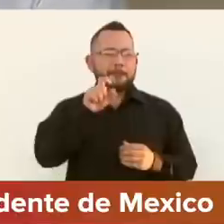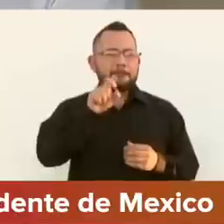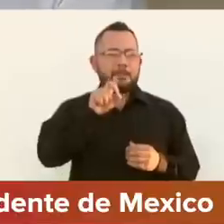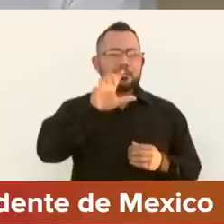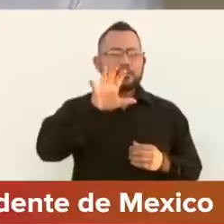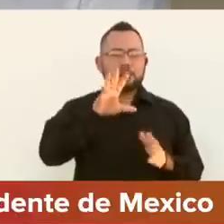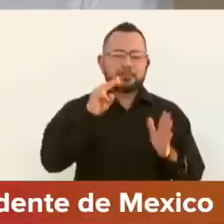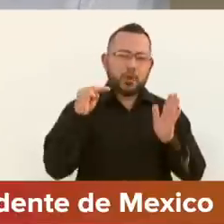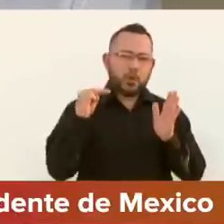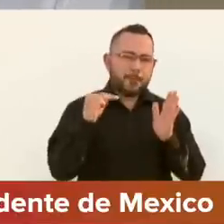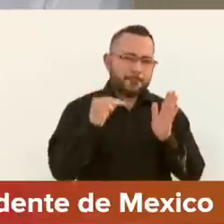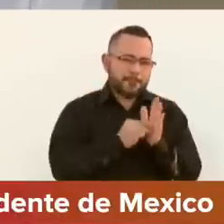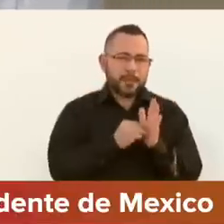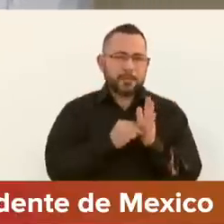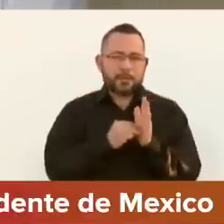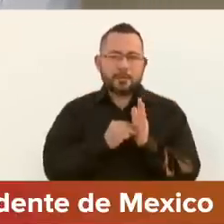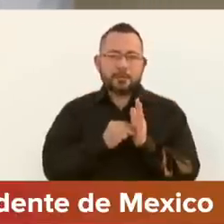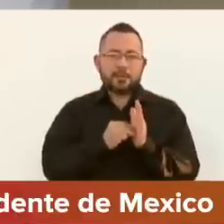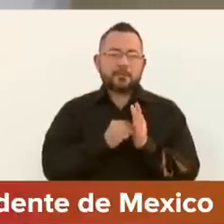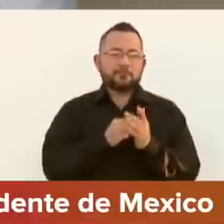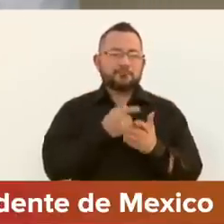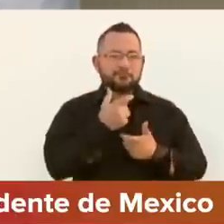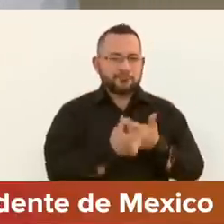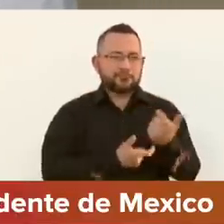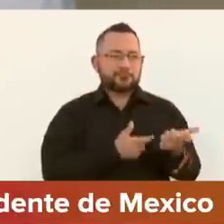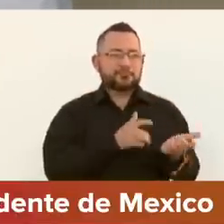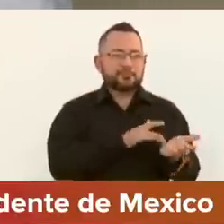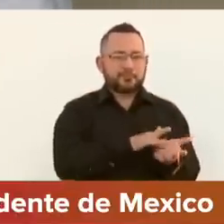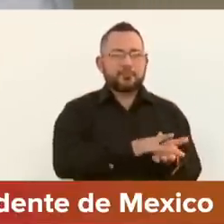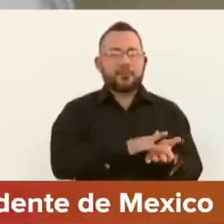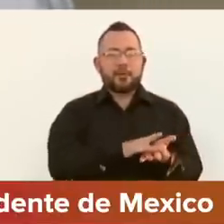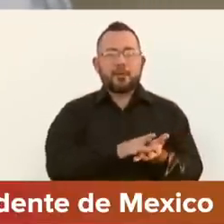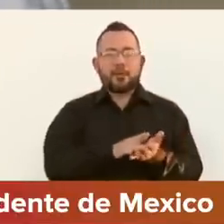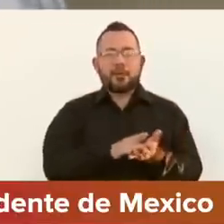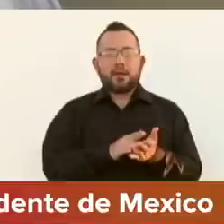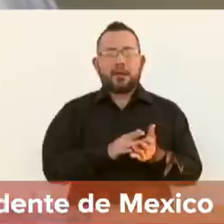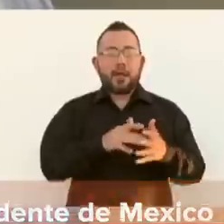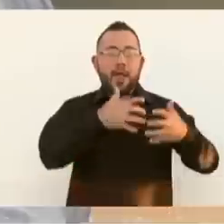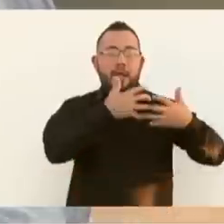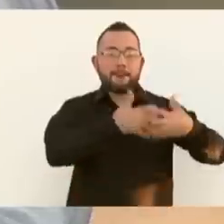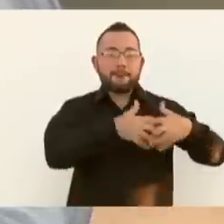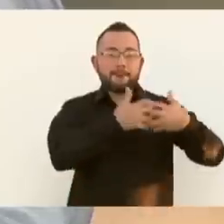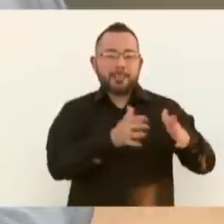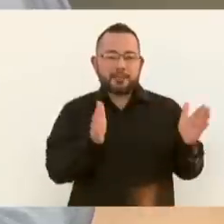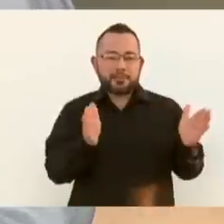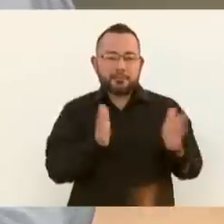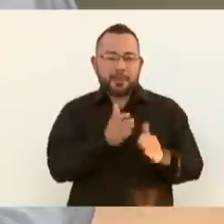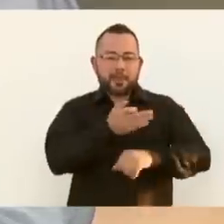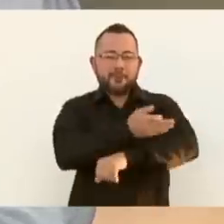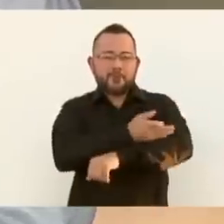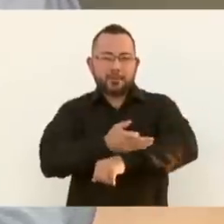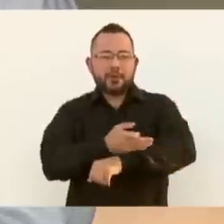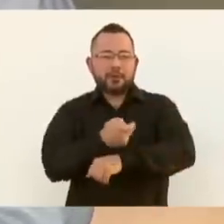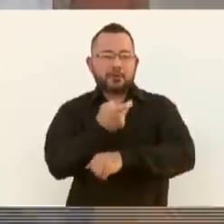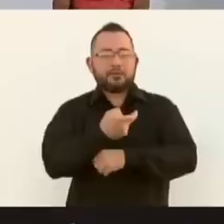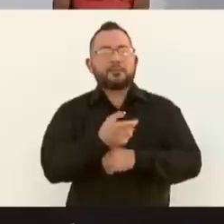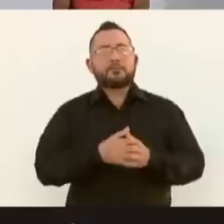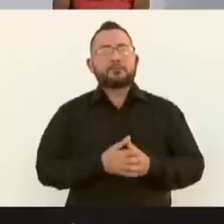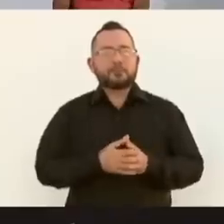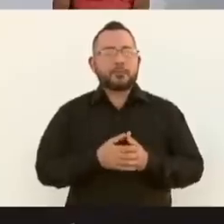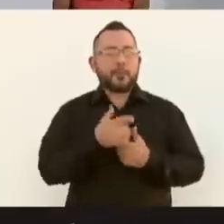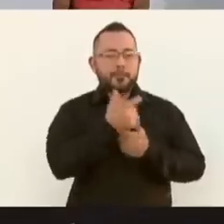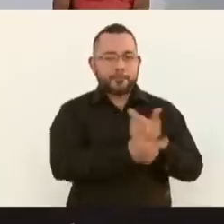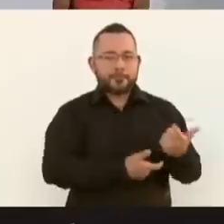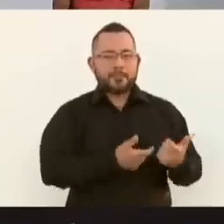mil créditos a pequeñas empresas familiares, 25 mil